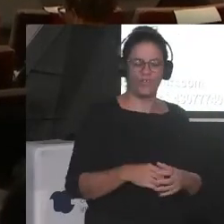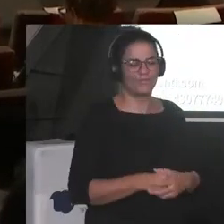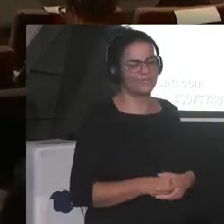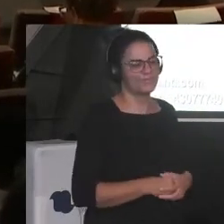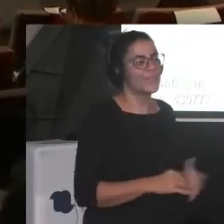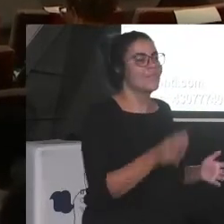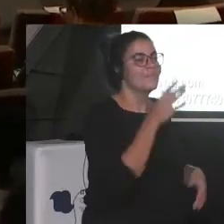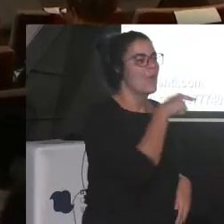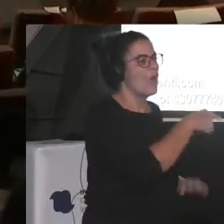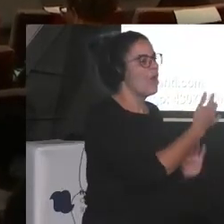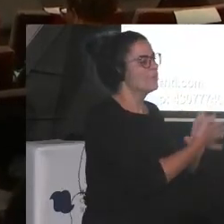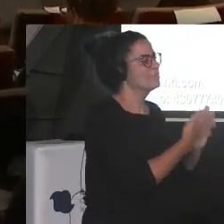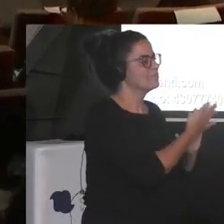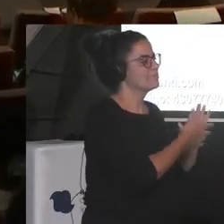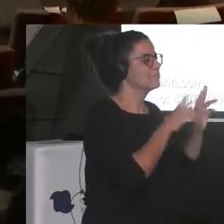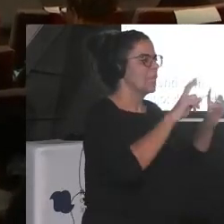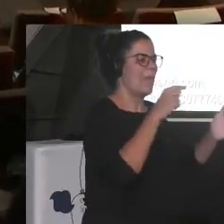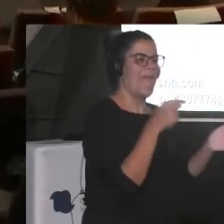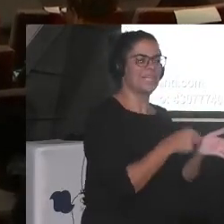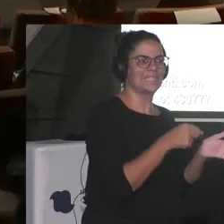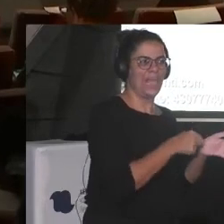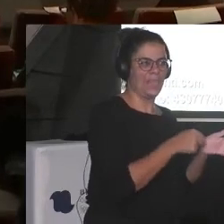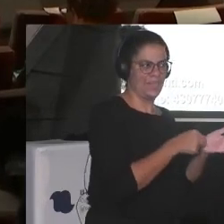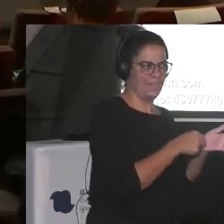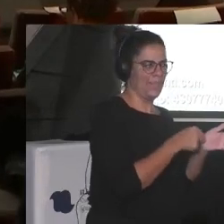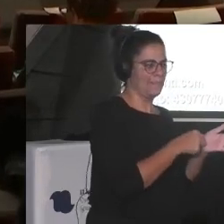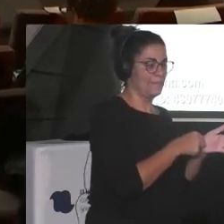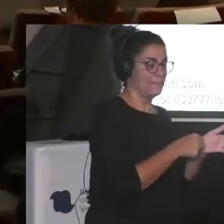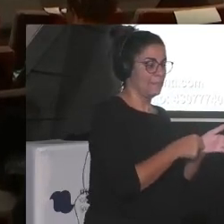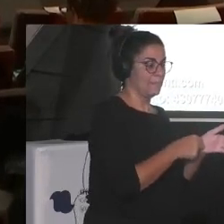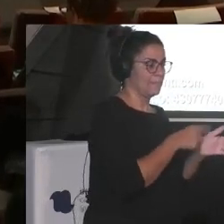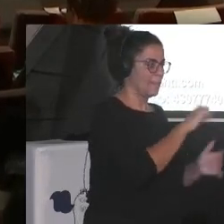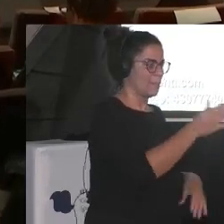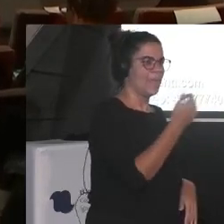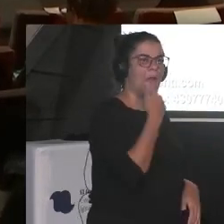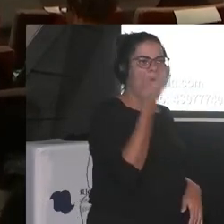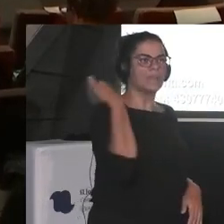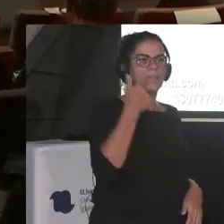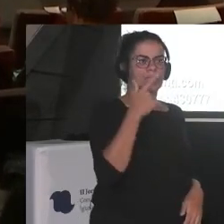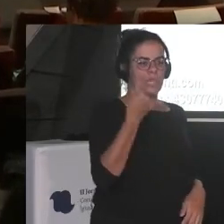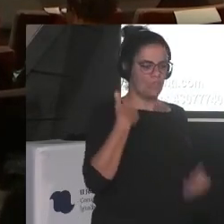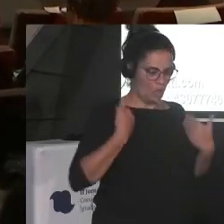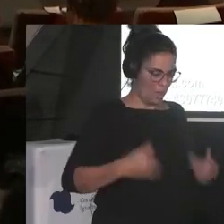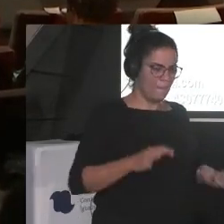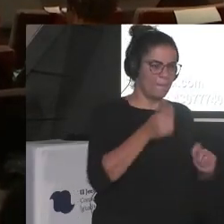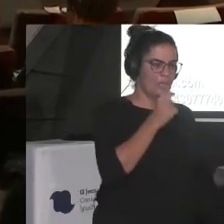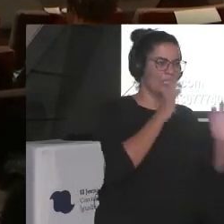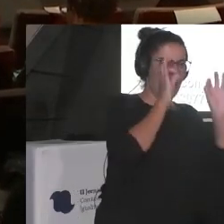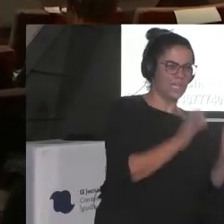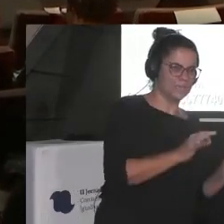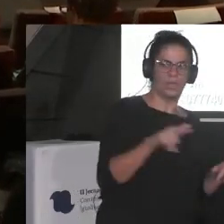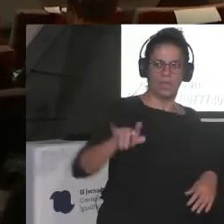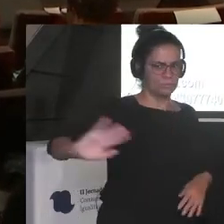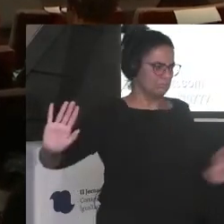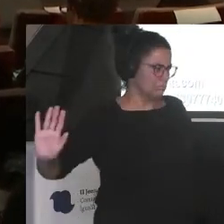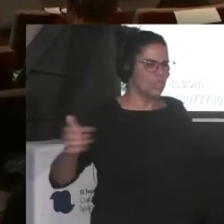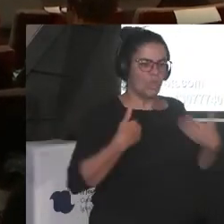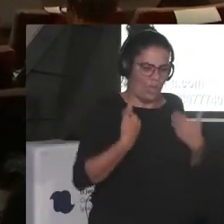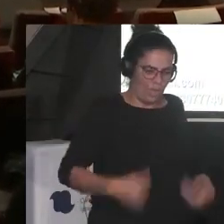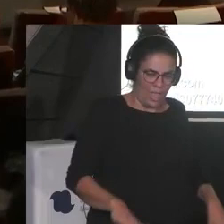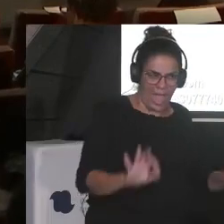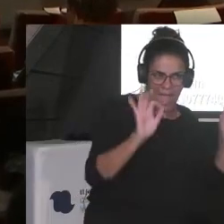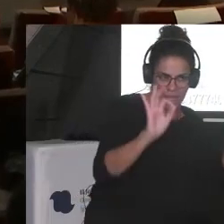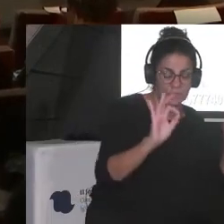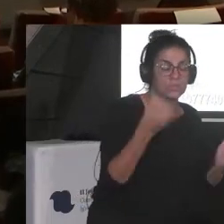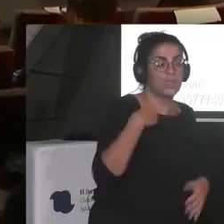porque hablabas ahora de exigencia y decías antes también yo soy esta periodista y no soy esta ¿no? yo creo que durante un montón de tiempo